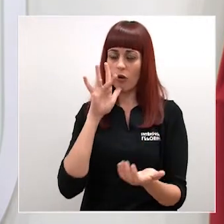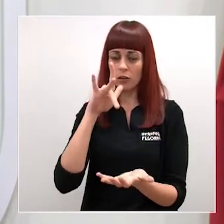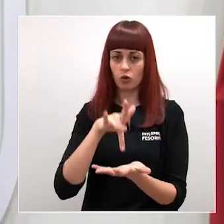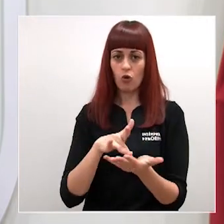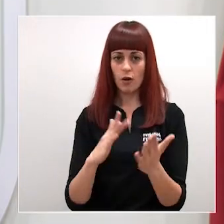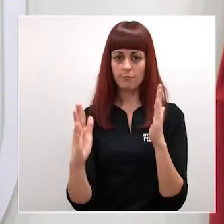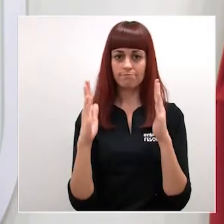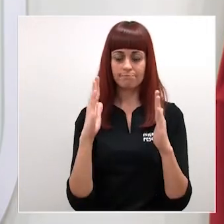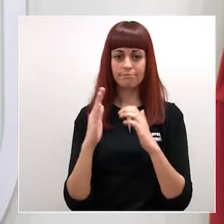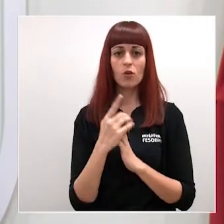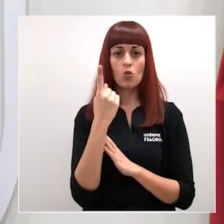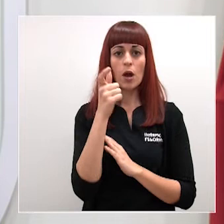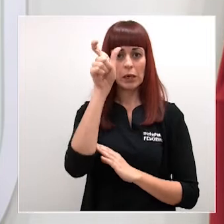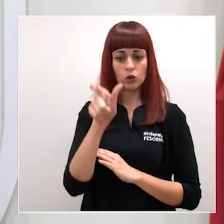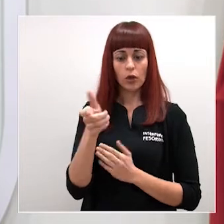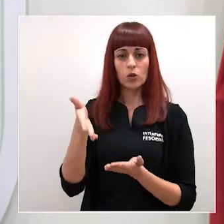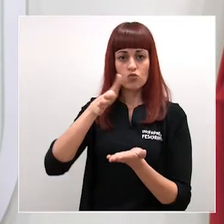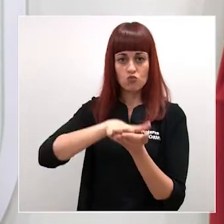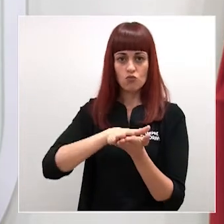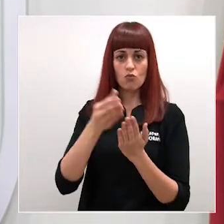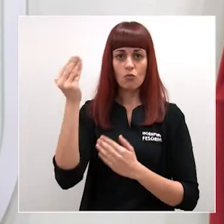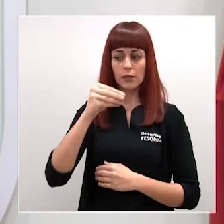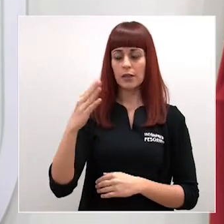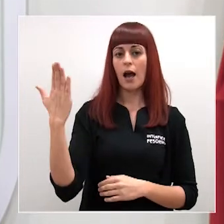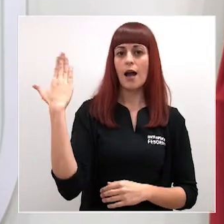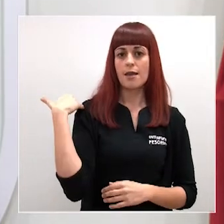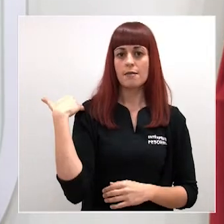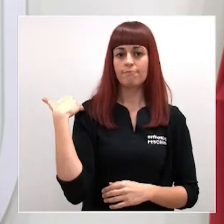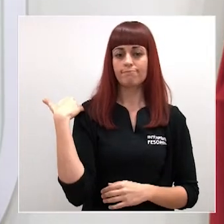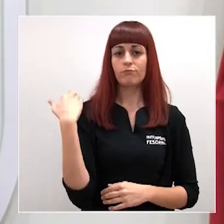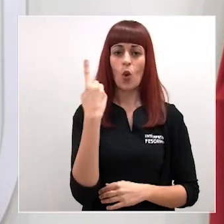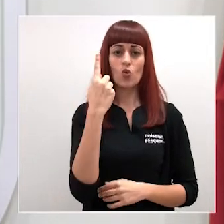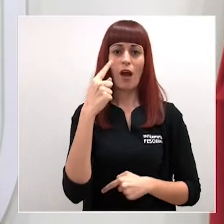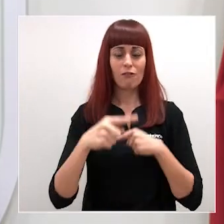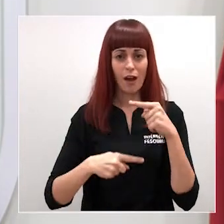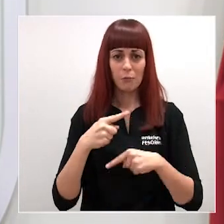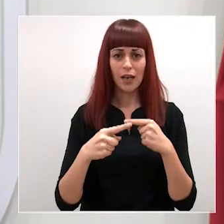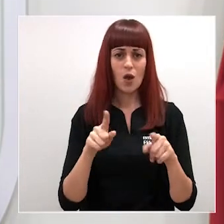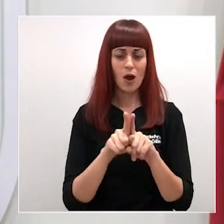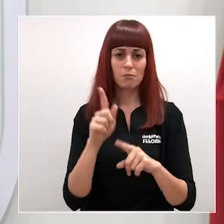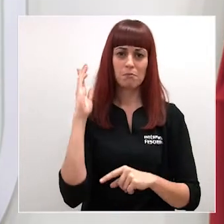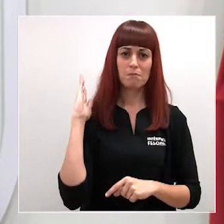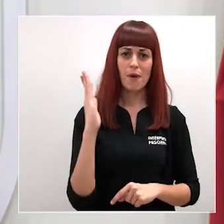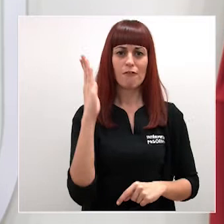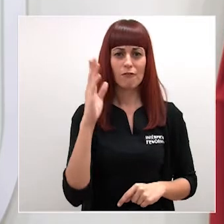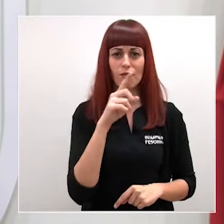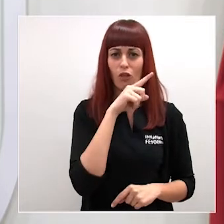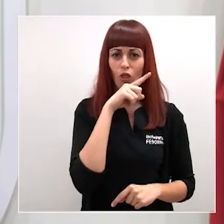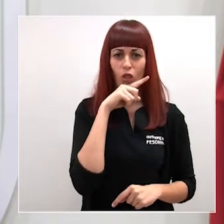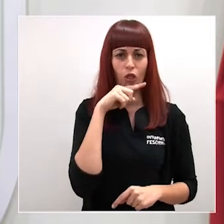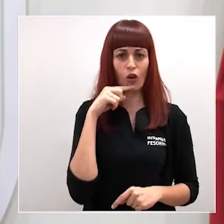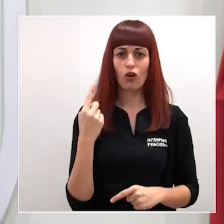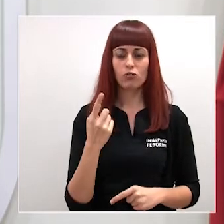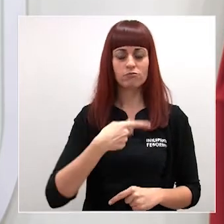Una nueva víctima mortal registrada ayer, una nueva familia golpeada por el dolor que